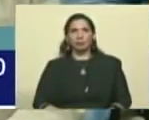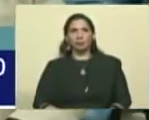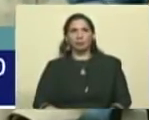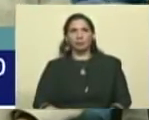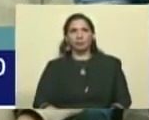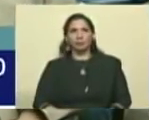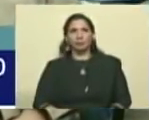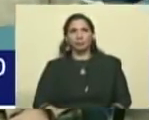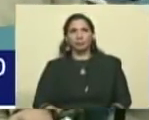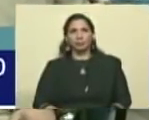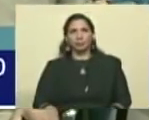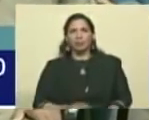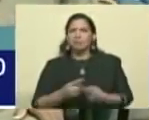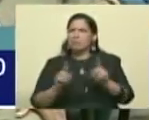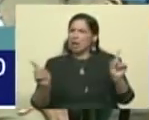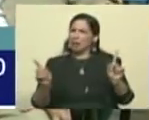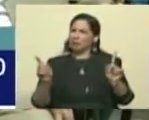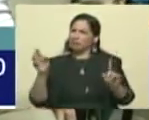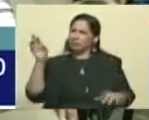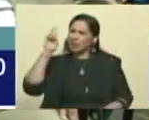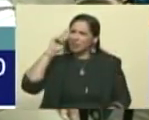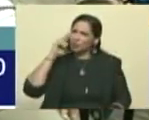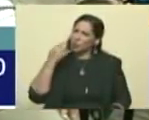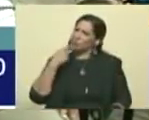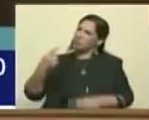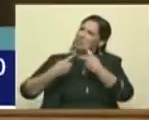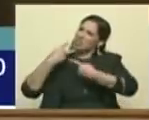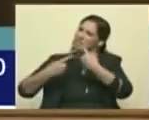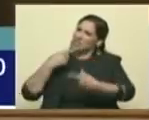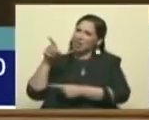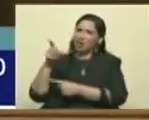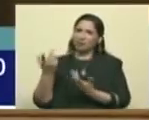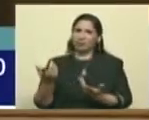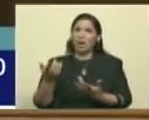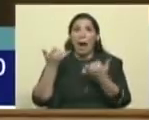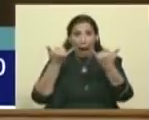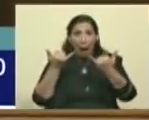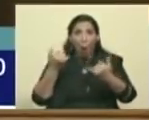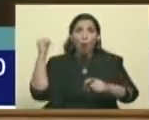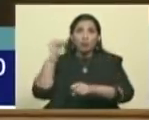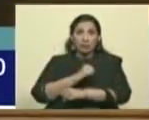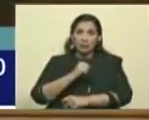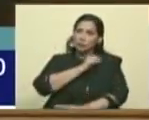Pero, ¿con qué razón dicen eso? Ahora sí es una amenaza a Venezuela.